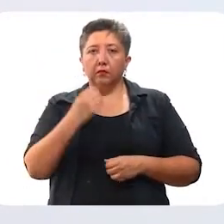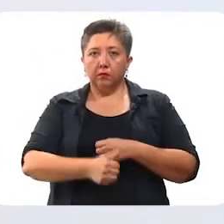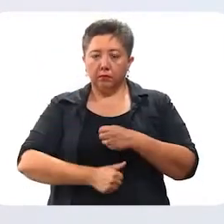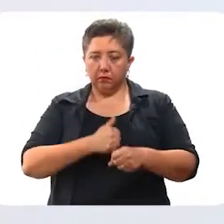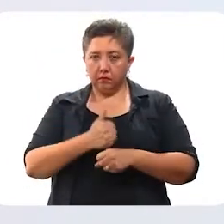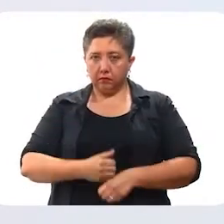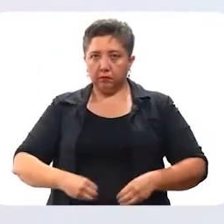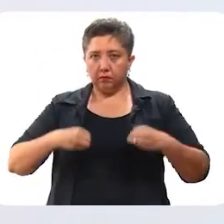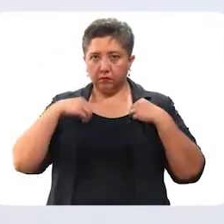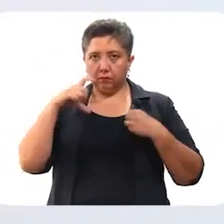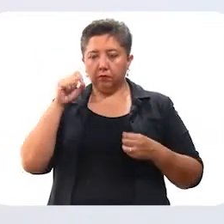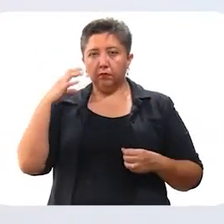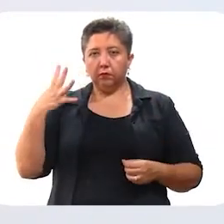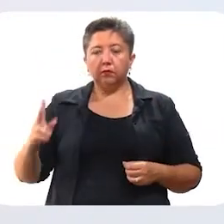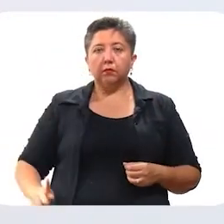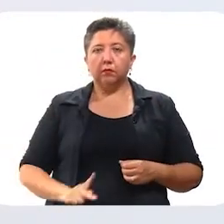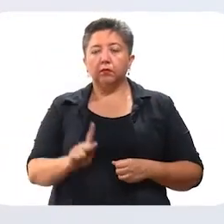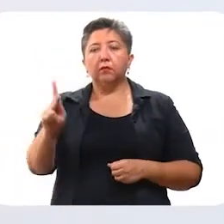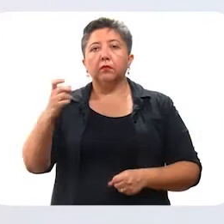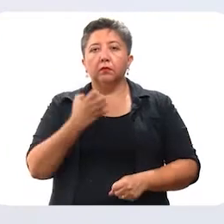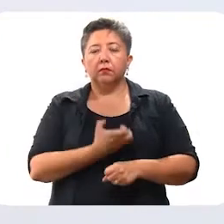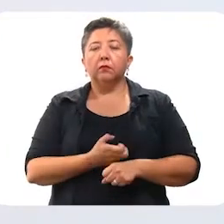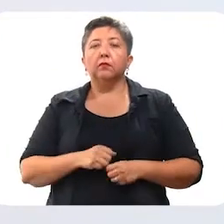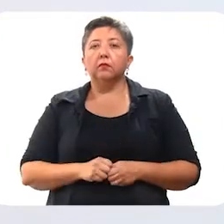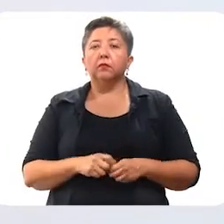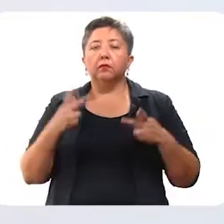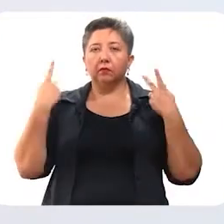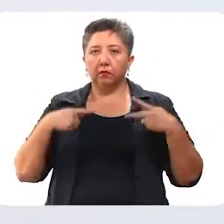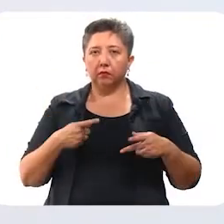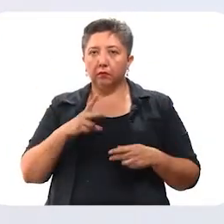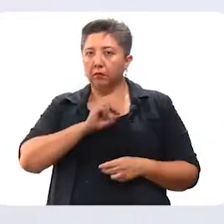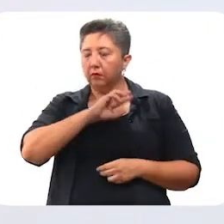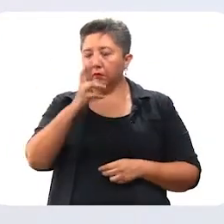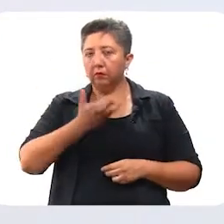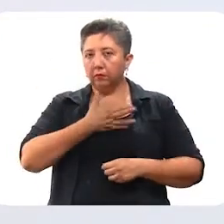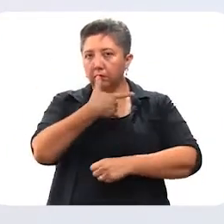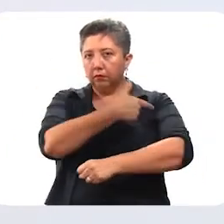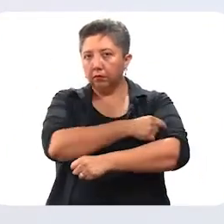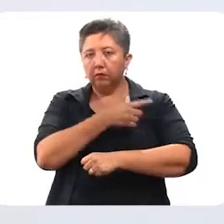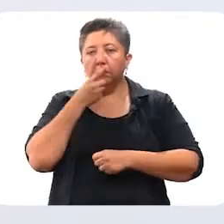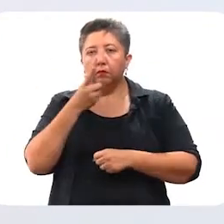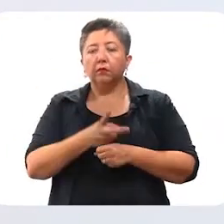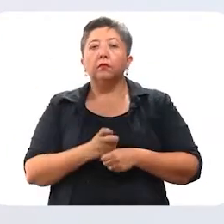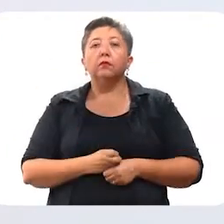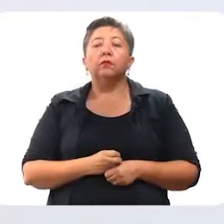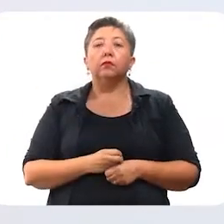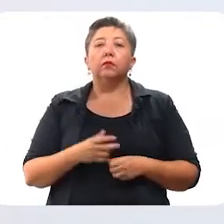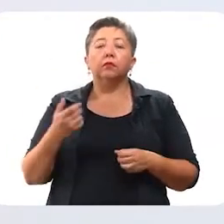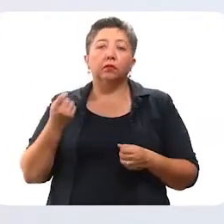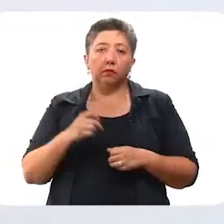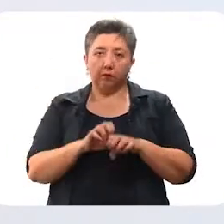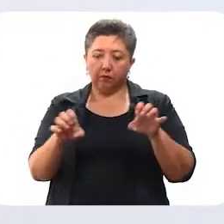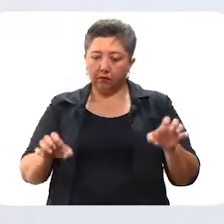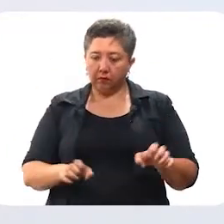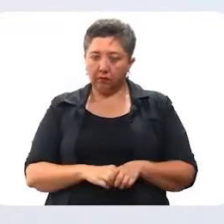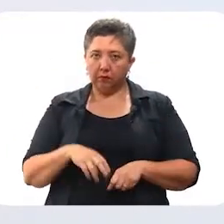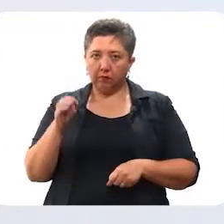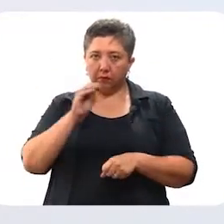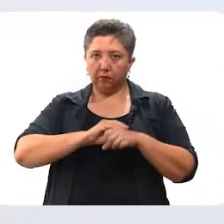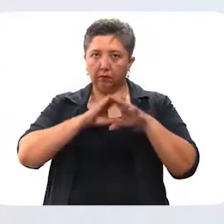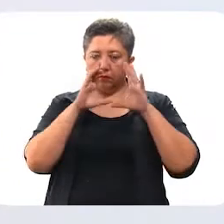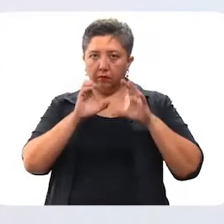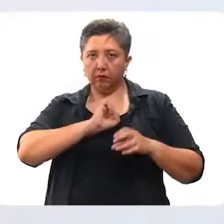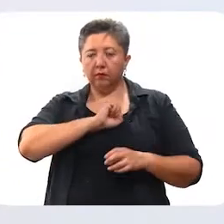Le mako omuk amu le bakunau. Kujala ti katsabak ti kamul mejahtako. Jetel katakpahako teal kananil u toxolalo jeter ulak jet